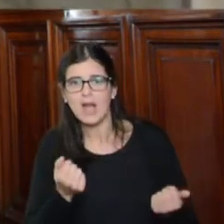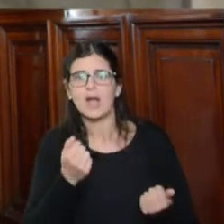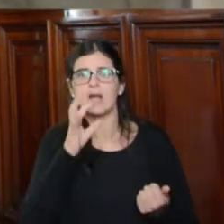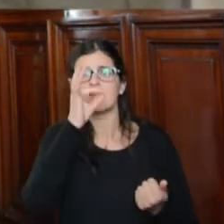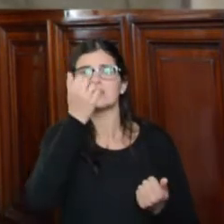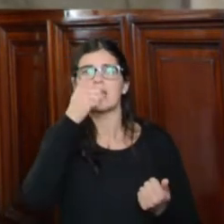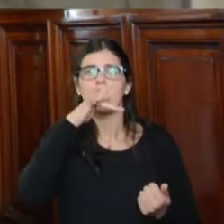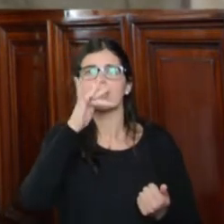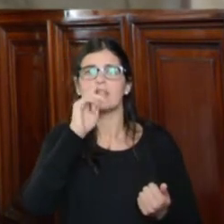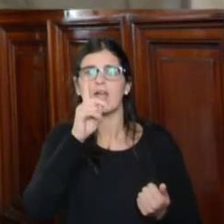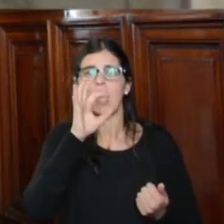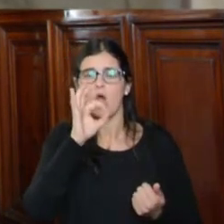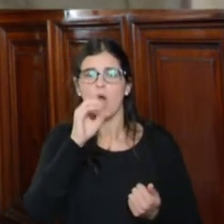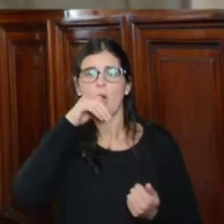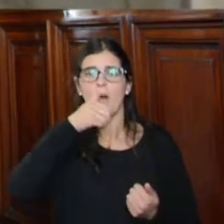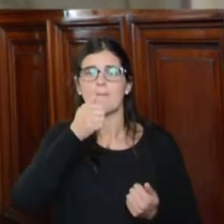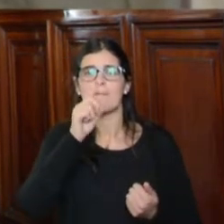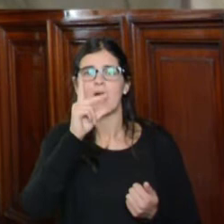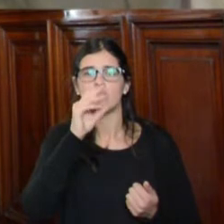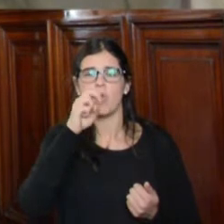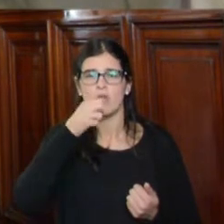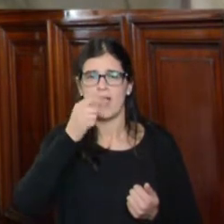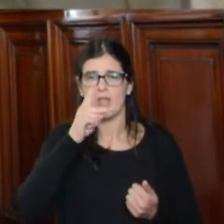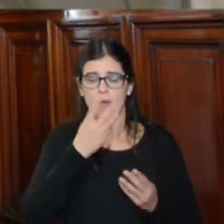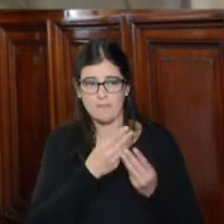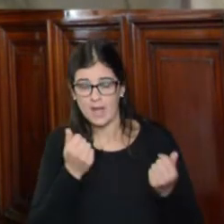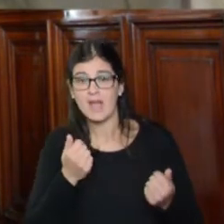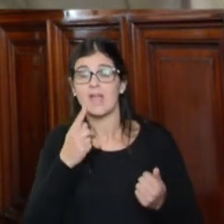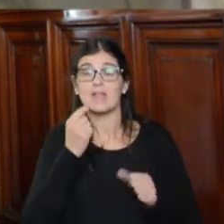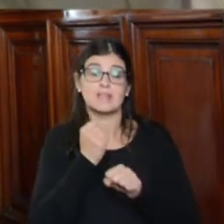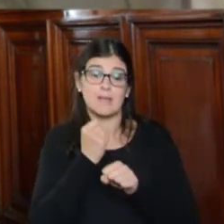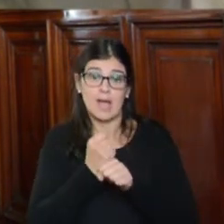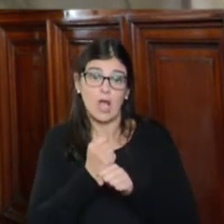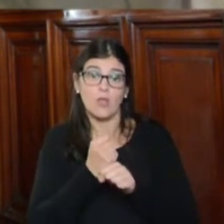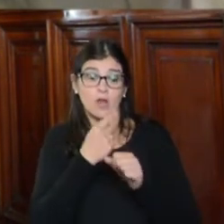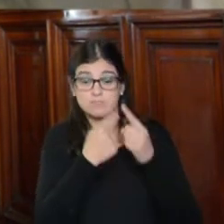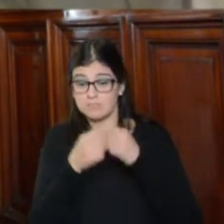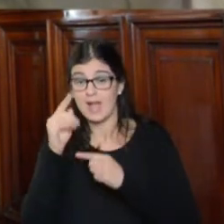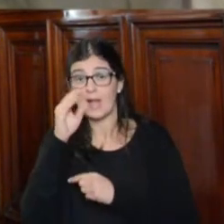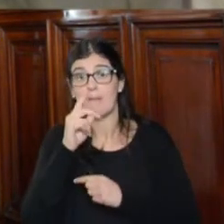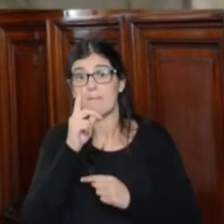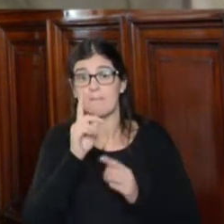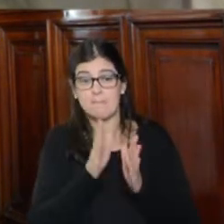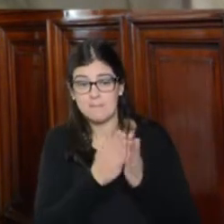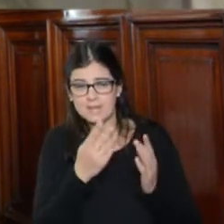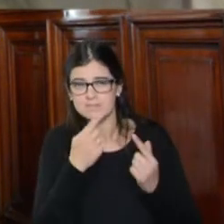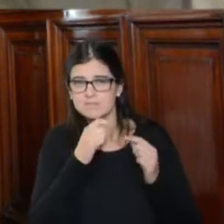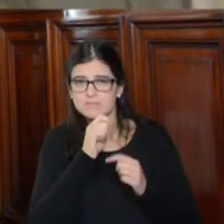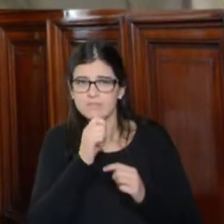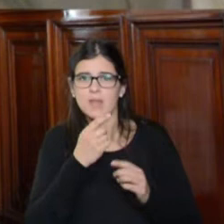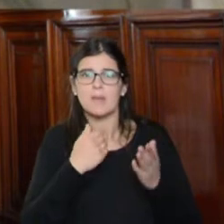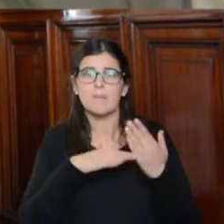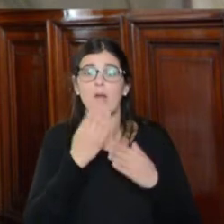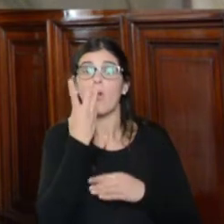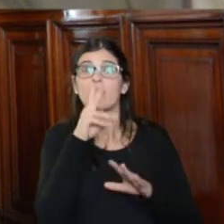Santiago Maldonado, los trabajadores y trabajadoras de prensa, siete trabajadores fueron detenidos y estuvieron por más de